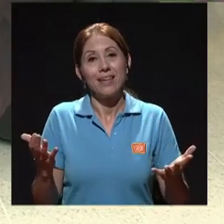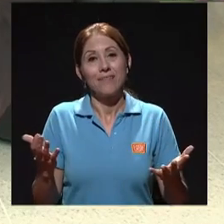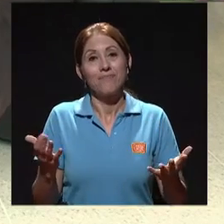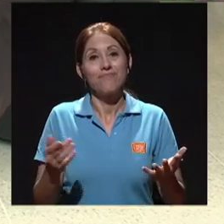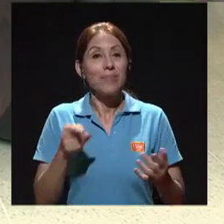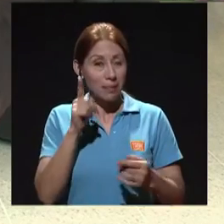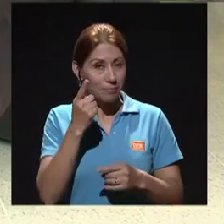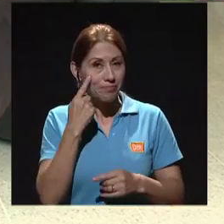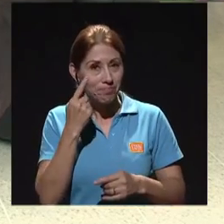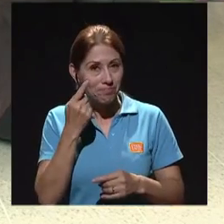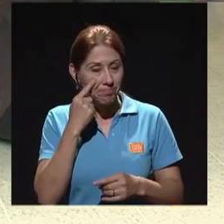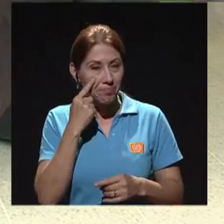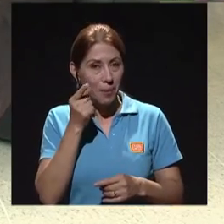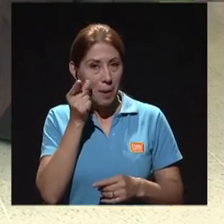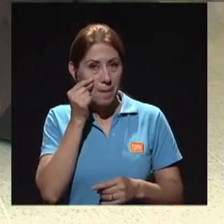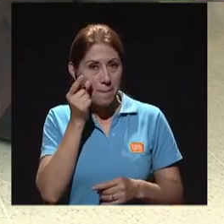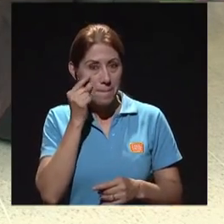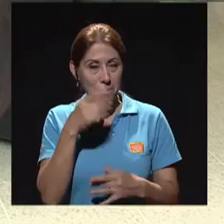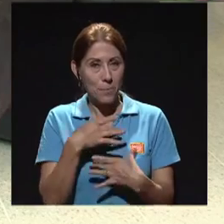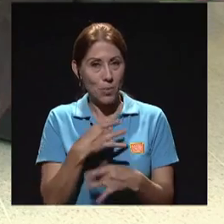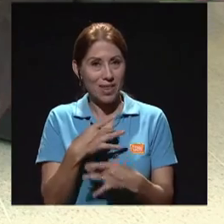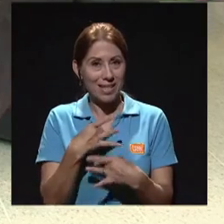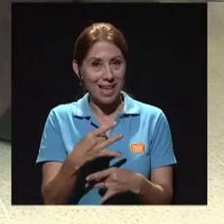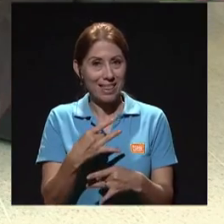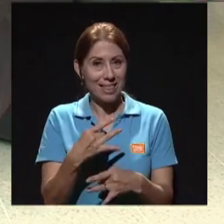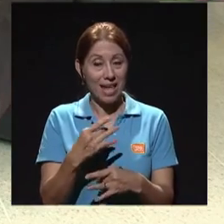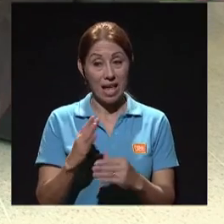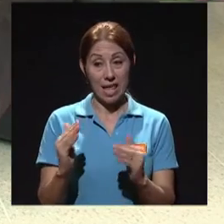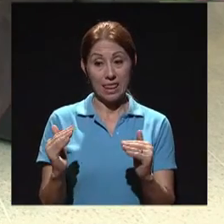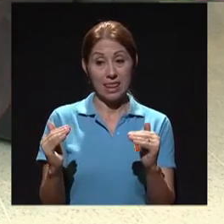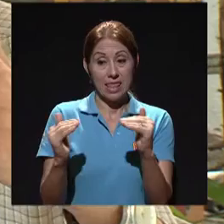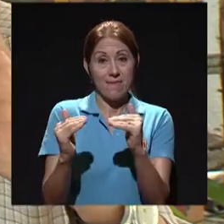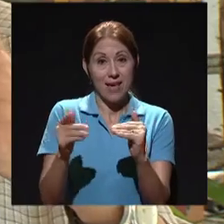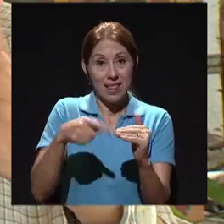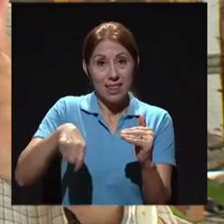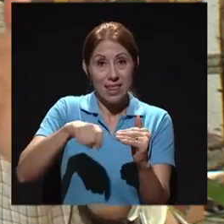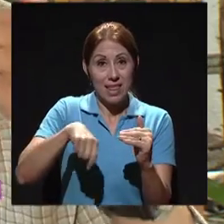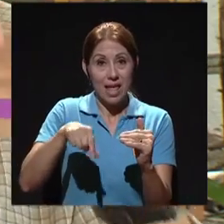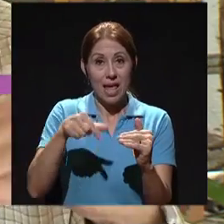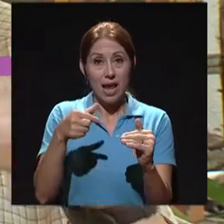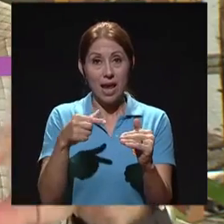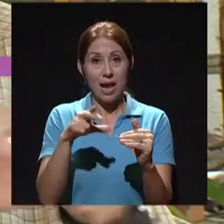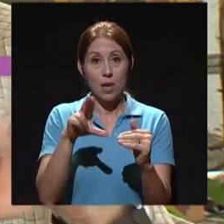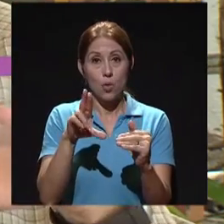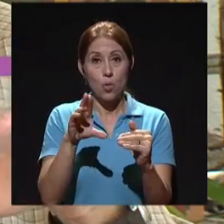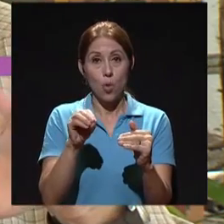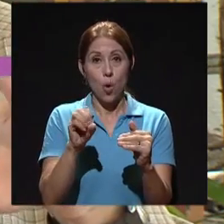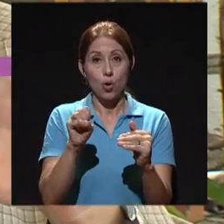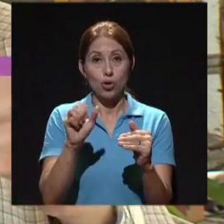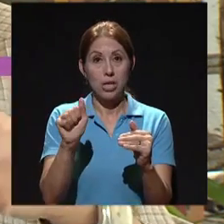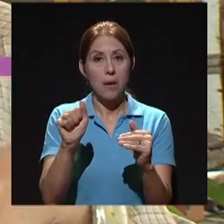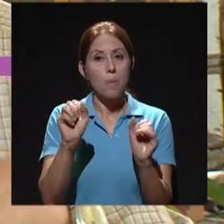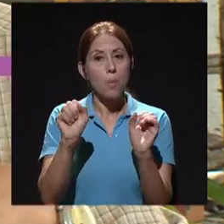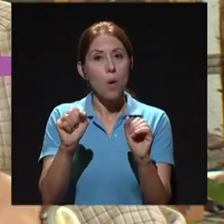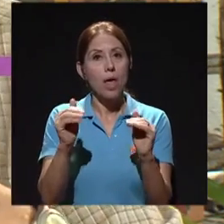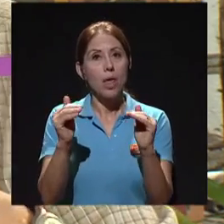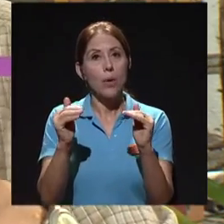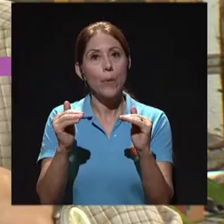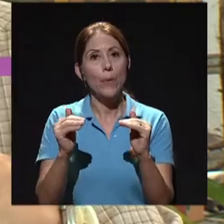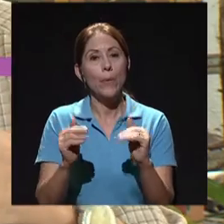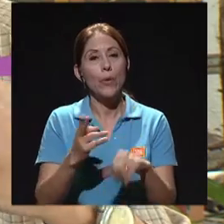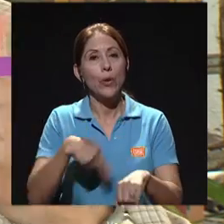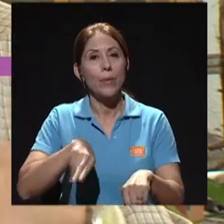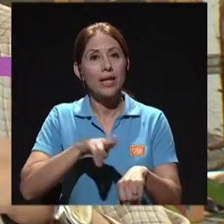aquí hay una cosa muy interesante, digamos, el nivel de glucosa lo puedes normalizar y puede llegar al